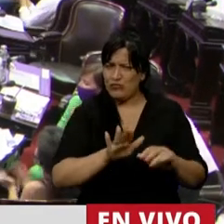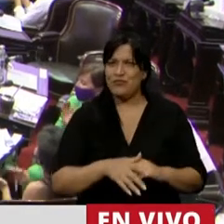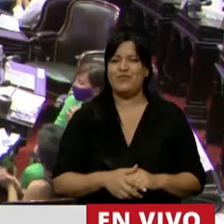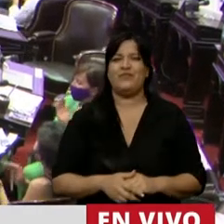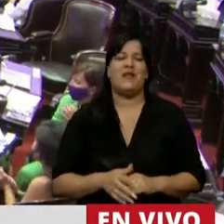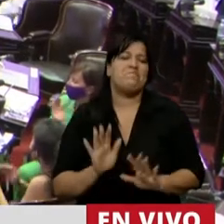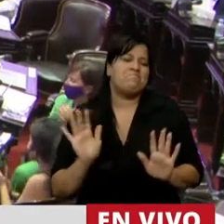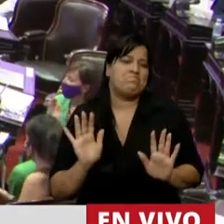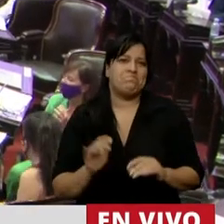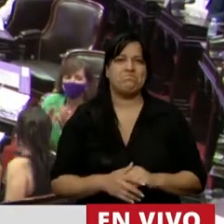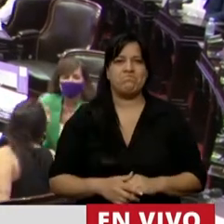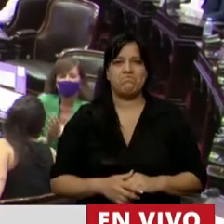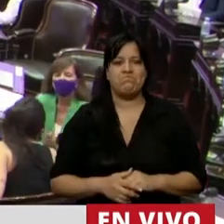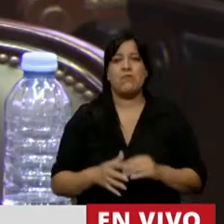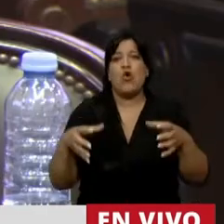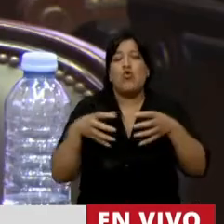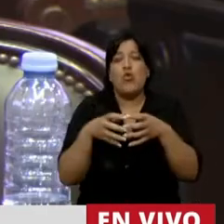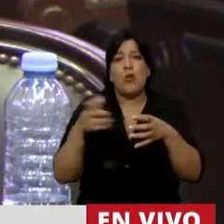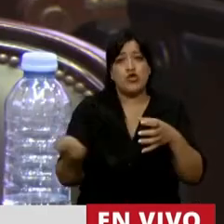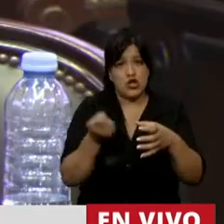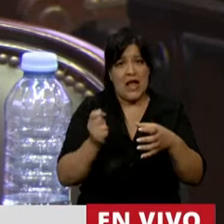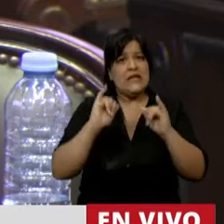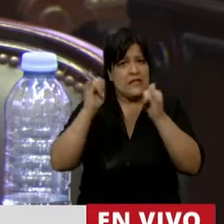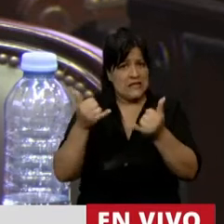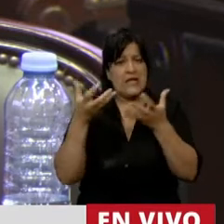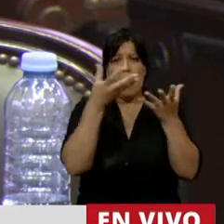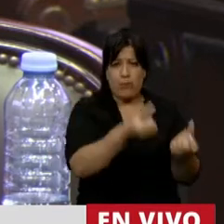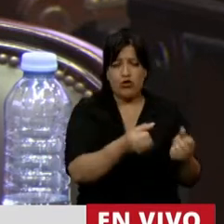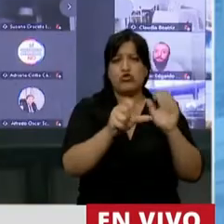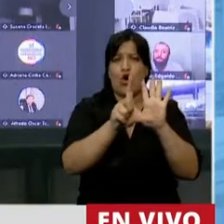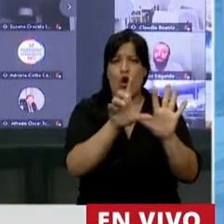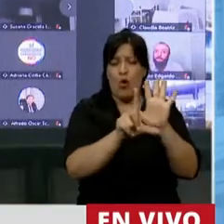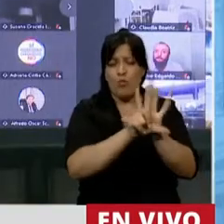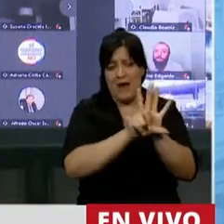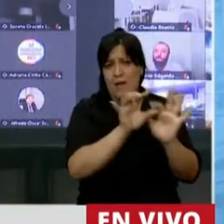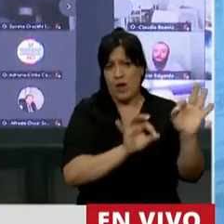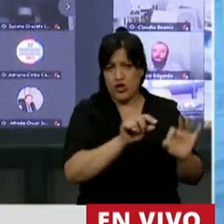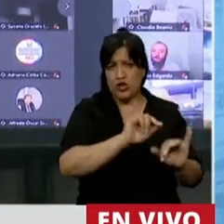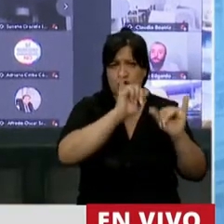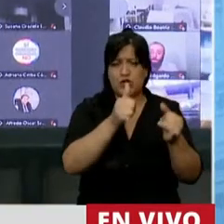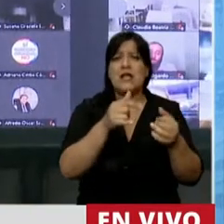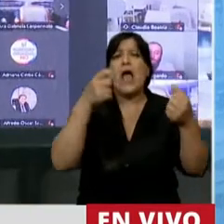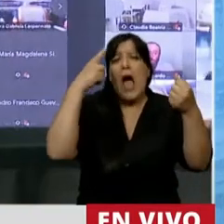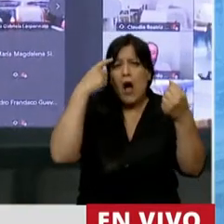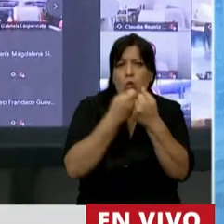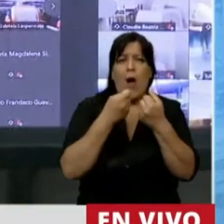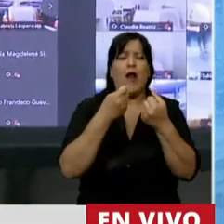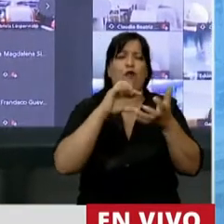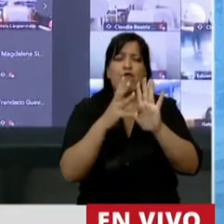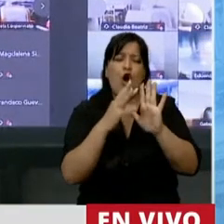No, Presidente, desde el Bloque Socialista vamos a acompañar este proyecto porque estamos de acuerdo con su espíritu,